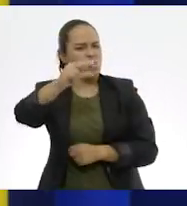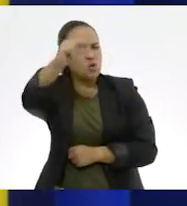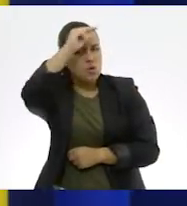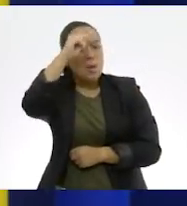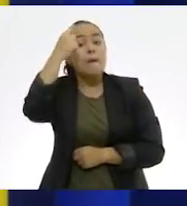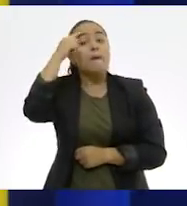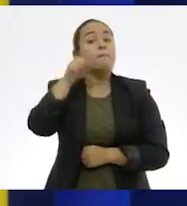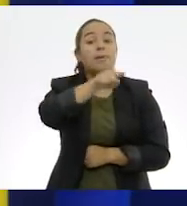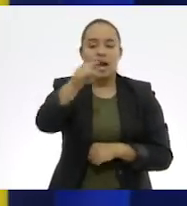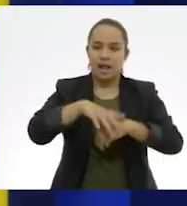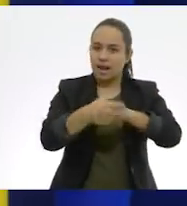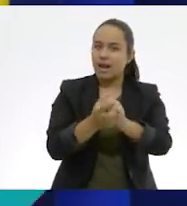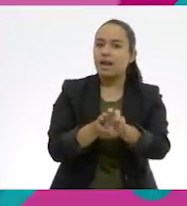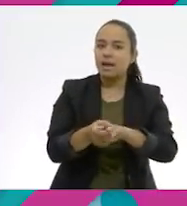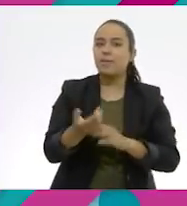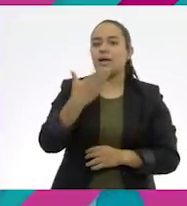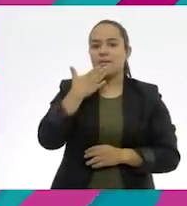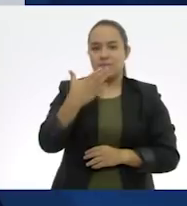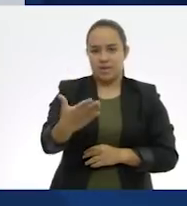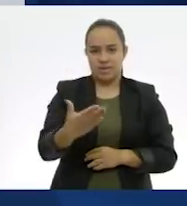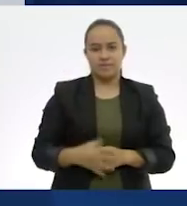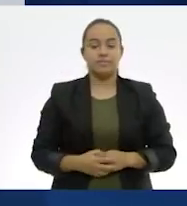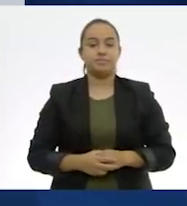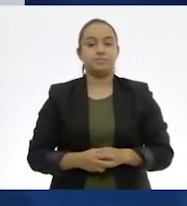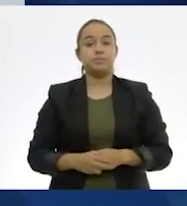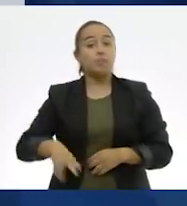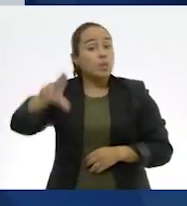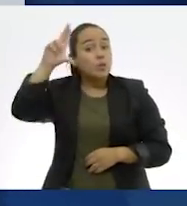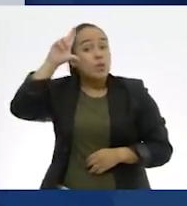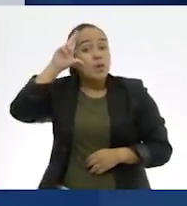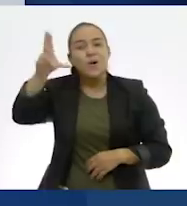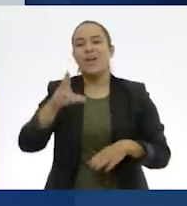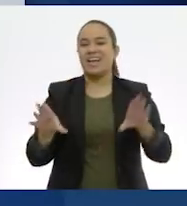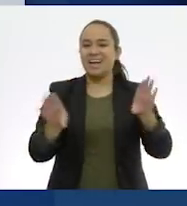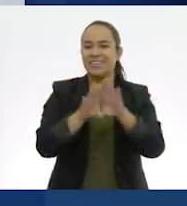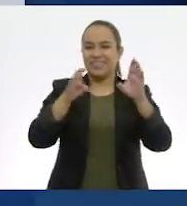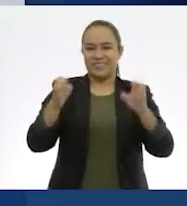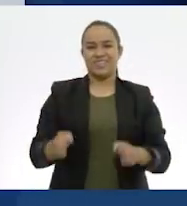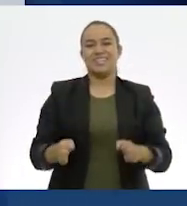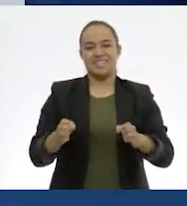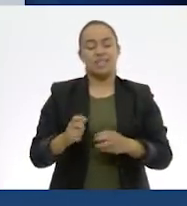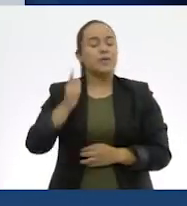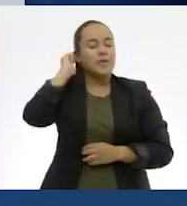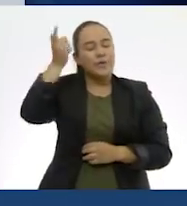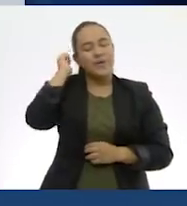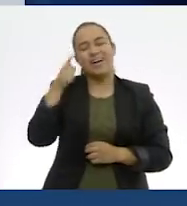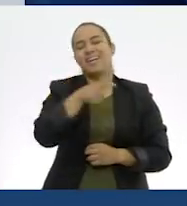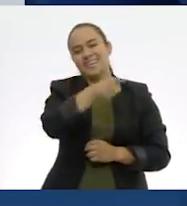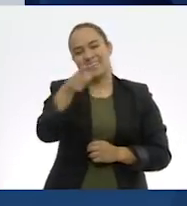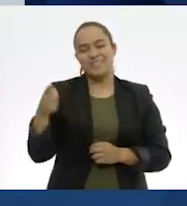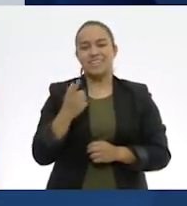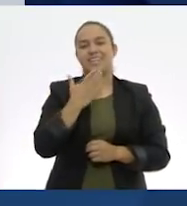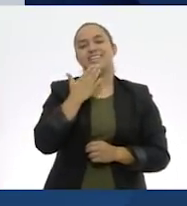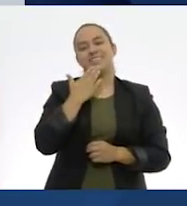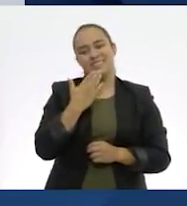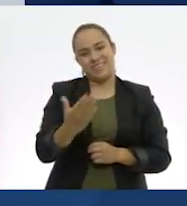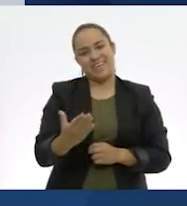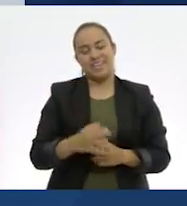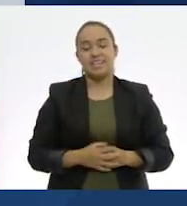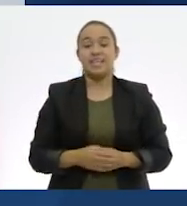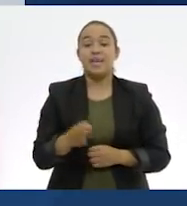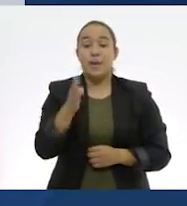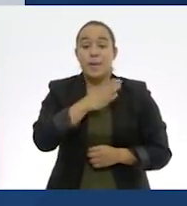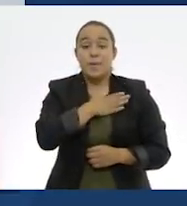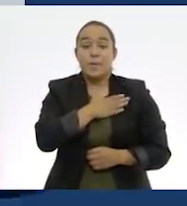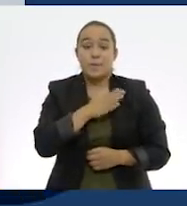nuestras manos adecuadamente. ¡Hola! ¿Cómo están? Espero que muy bien. ¡Qué